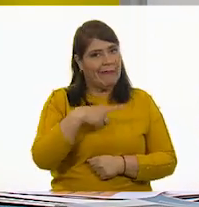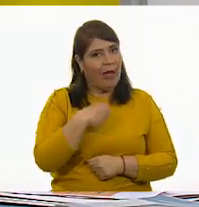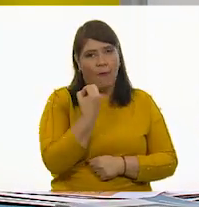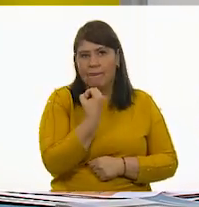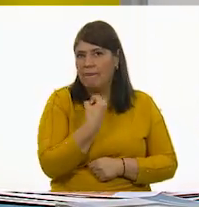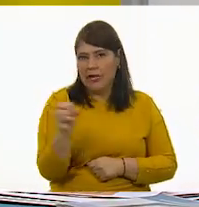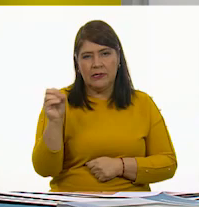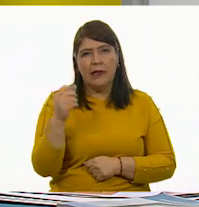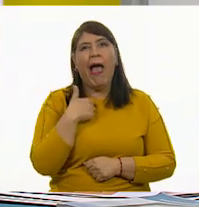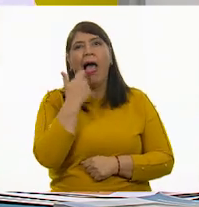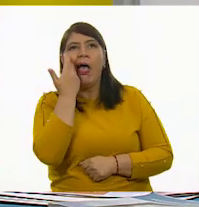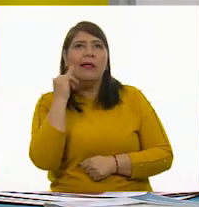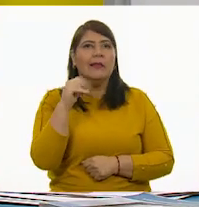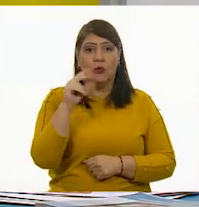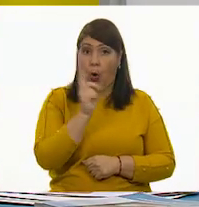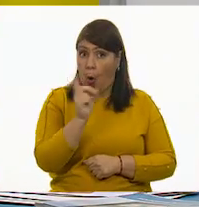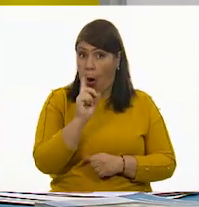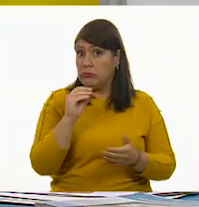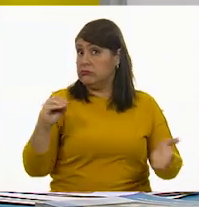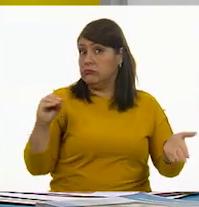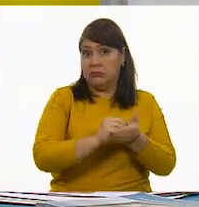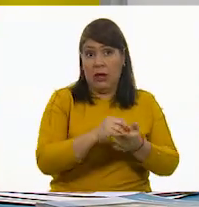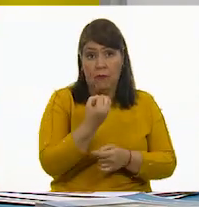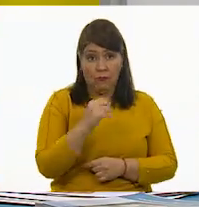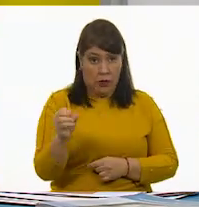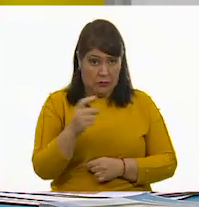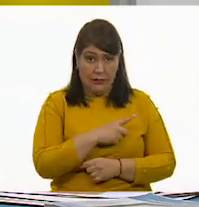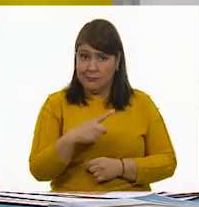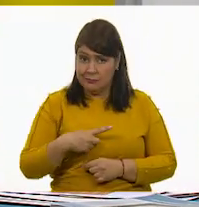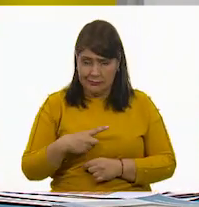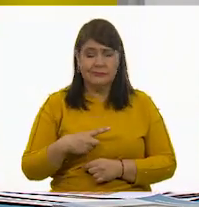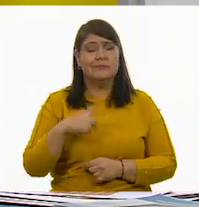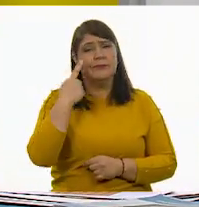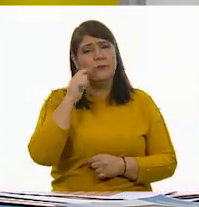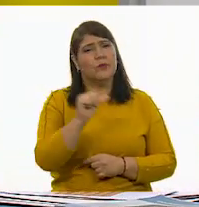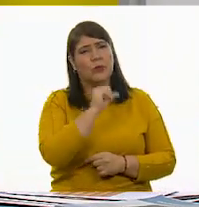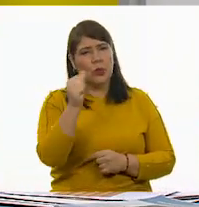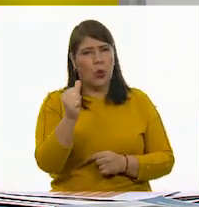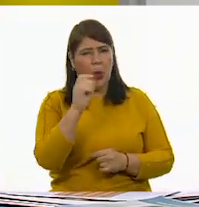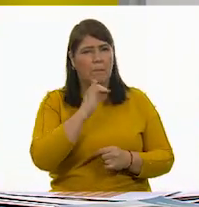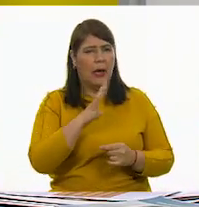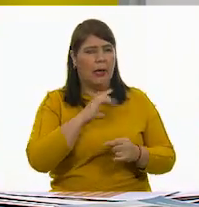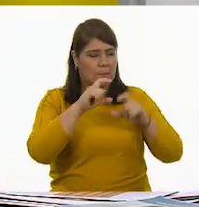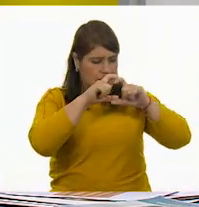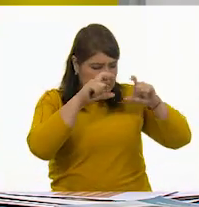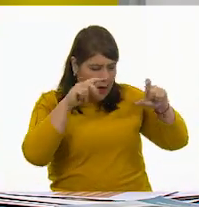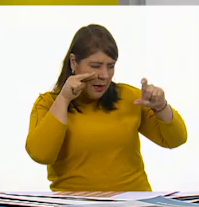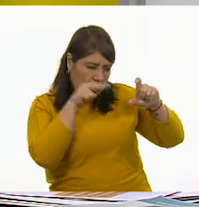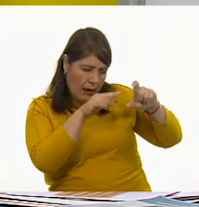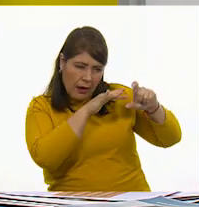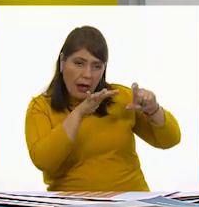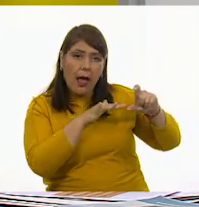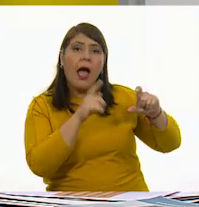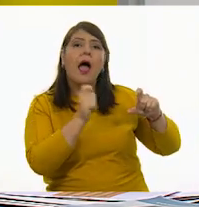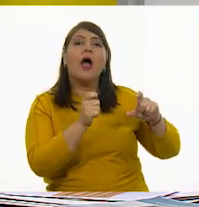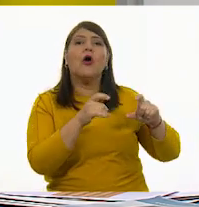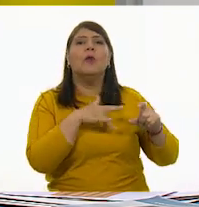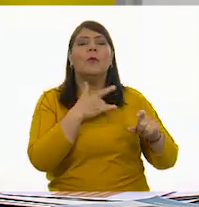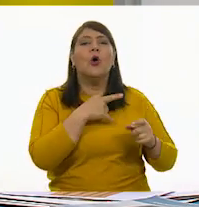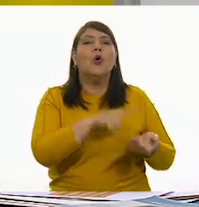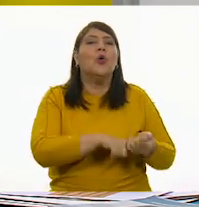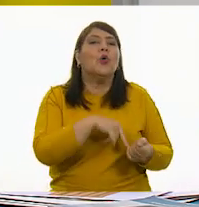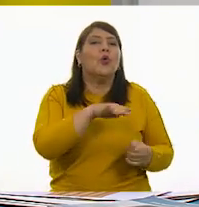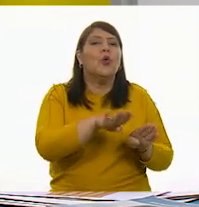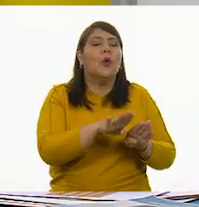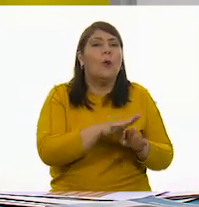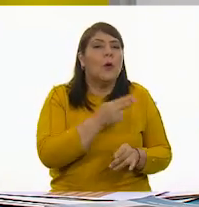Ah, ok, maestro. ¿De acuerdo? Vamos con una etiqueta más, las condiciones de conservación, que nos dice cómo se